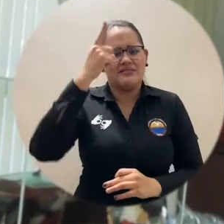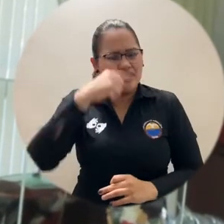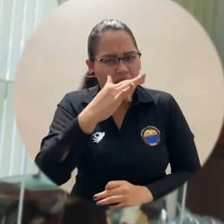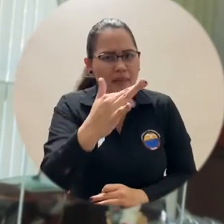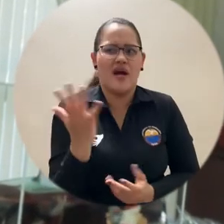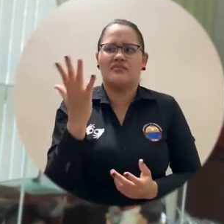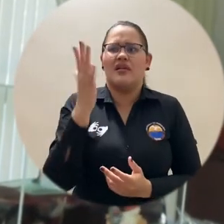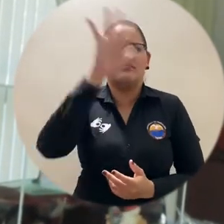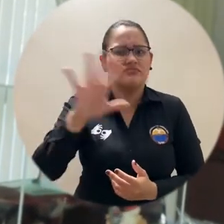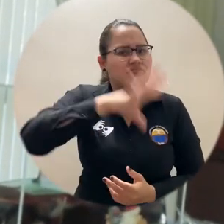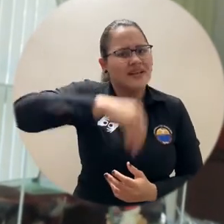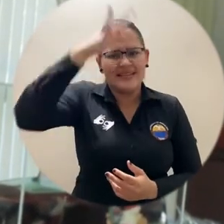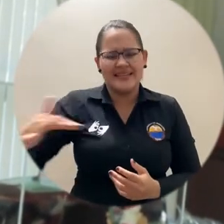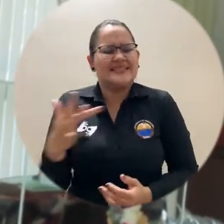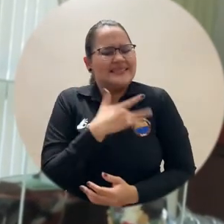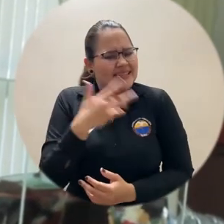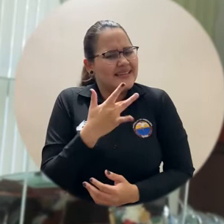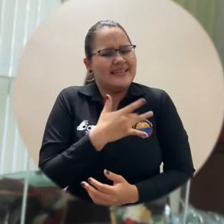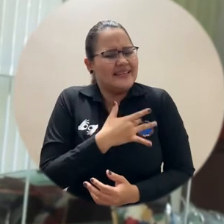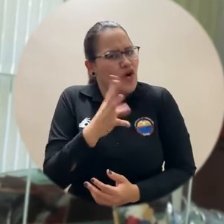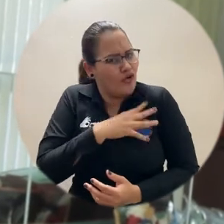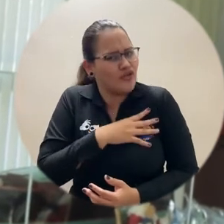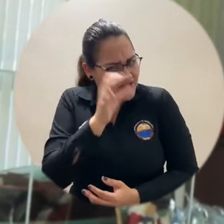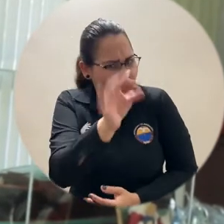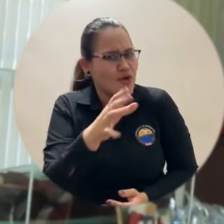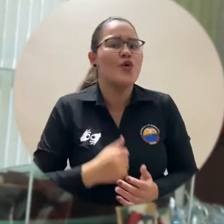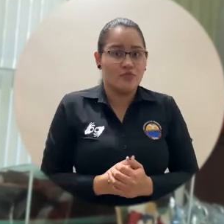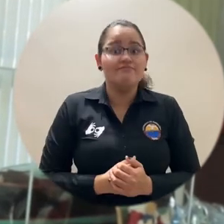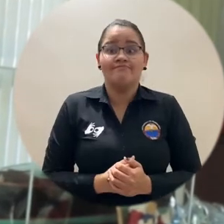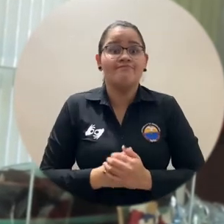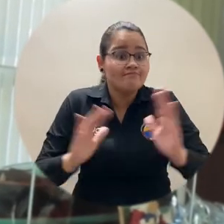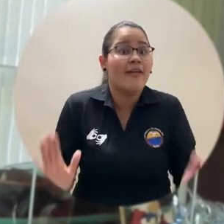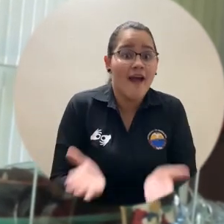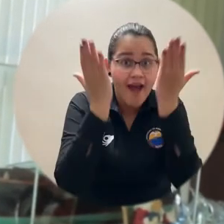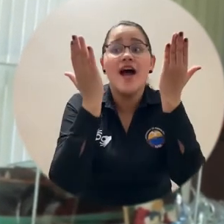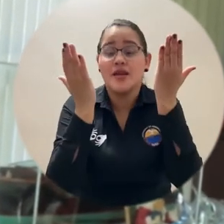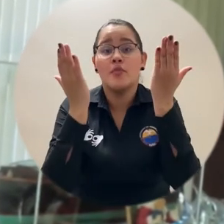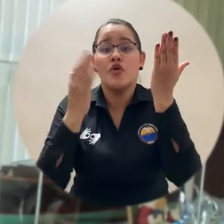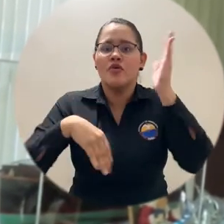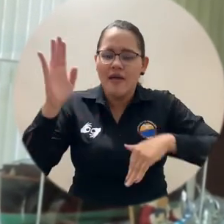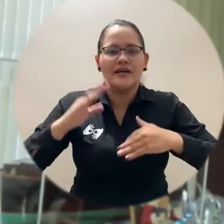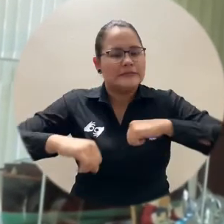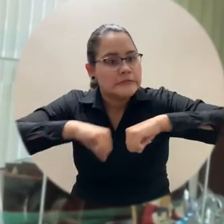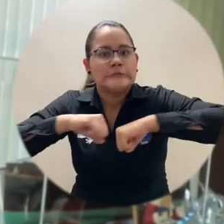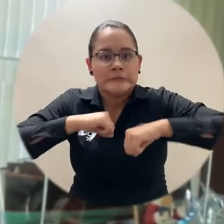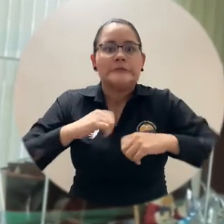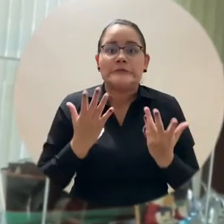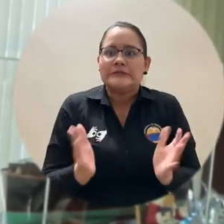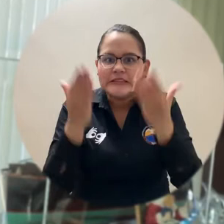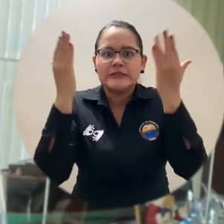magdaleneses e invitar a todos a seguir por esta línea, generando más y mejores estudiantes